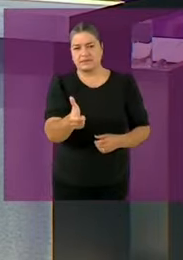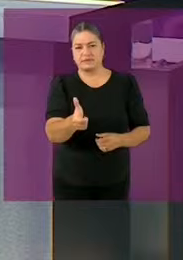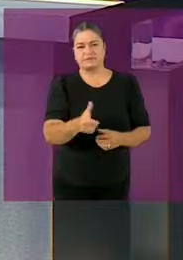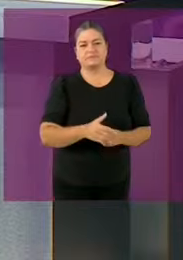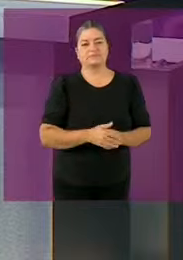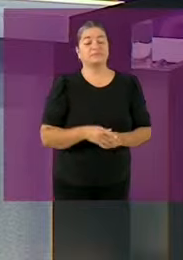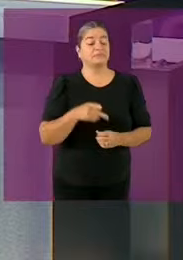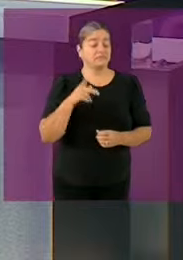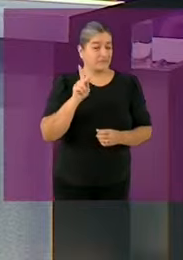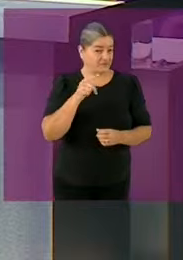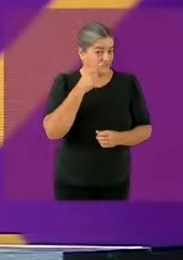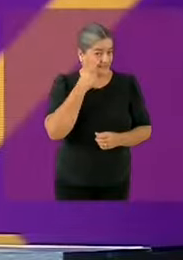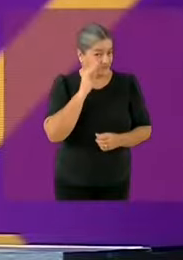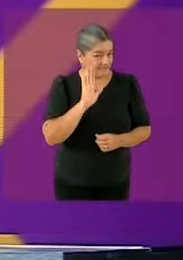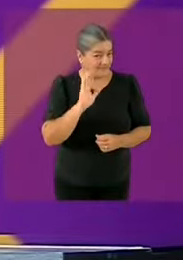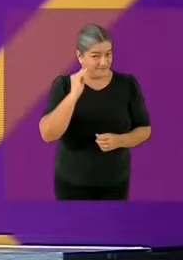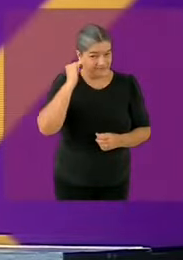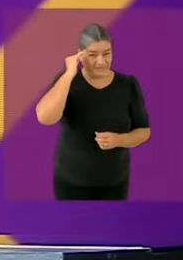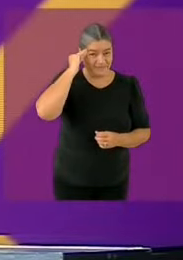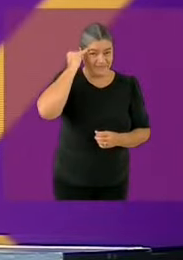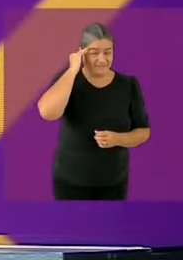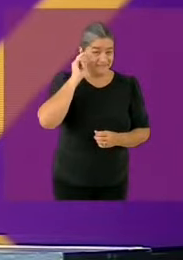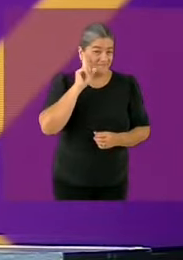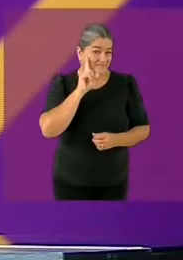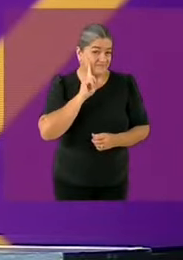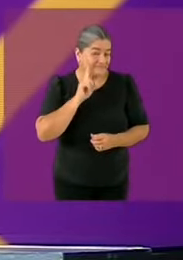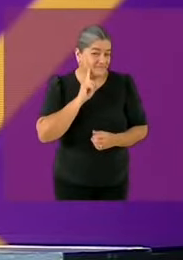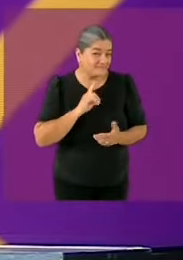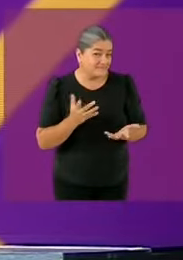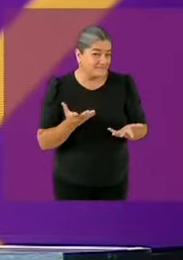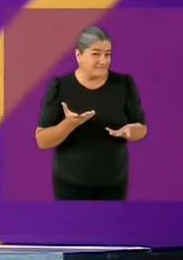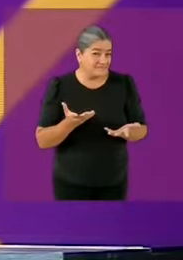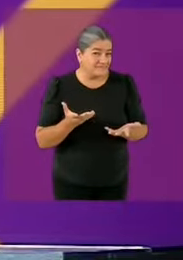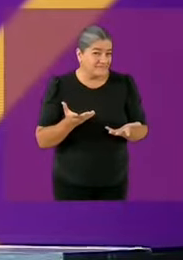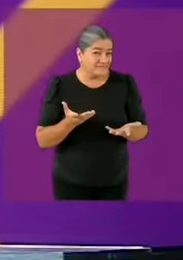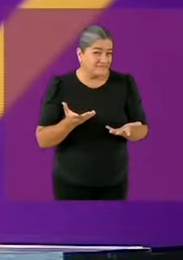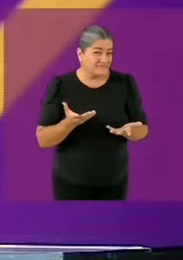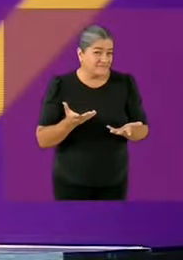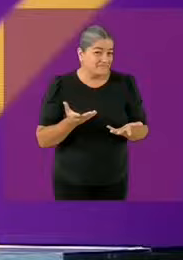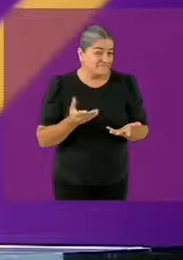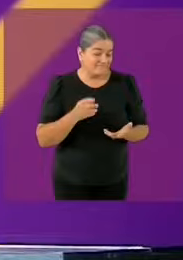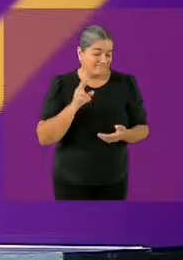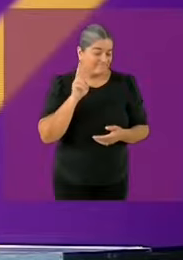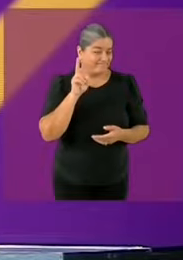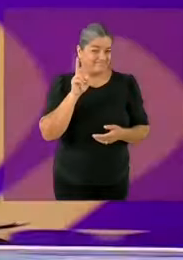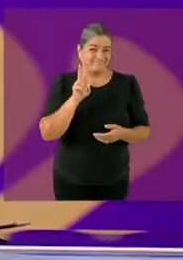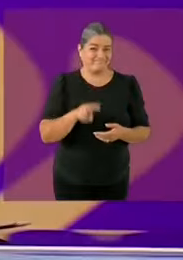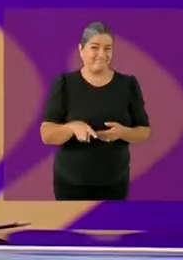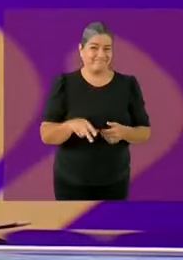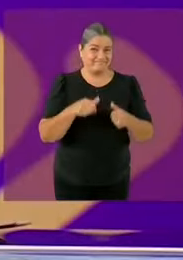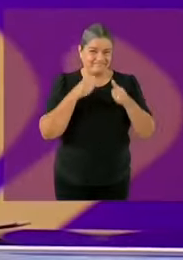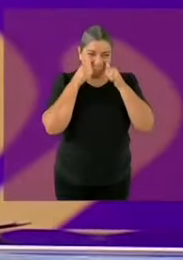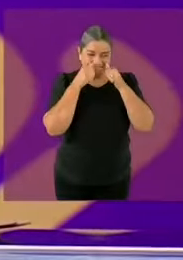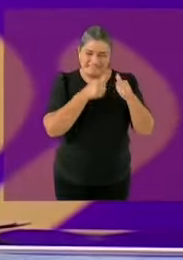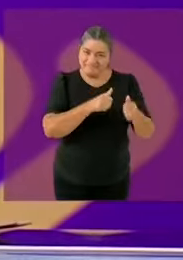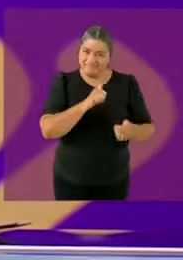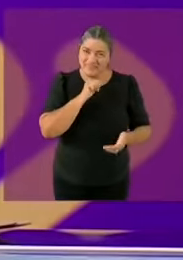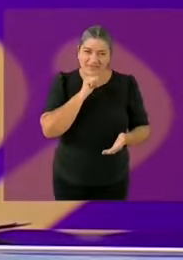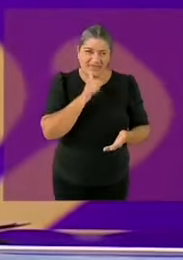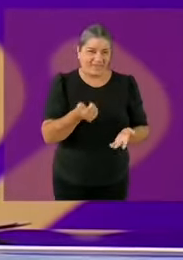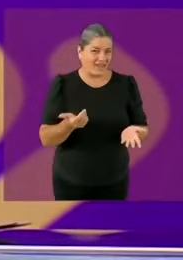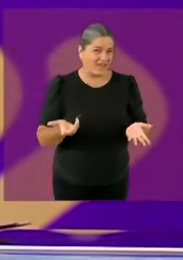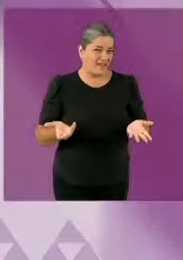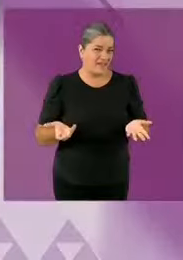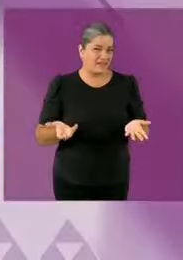sobre ese tema mujeres en situación en indígenas invisibilizadas bueno esa ha sido mi causa de vida tengo décadas